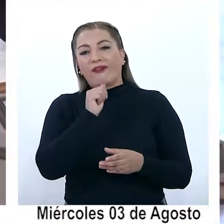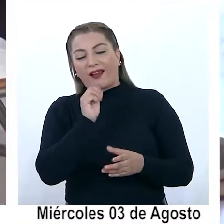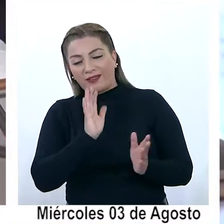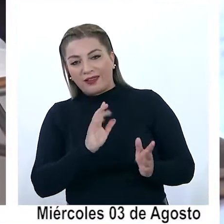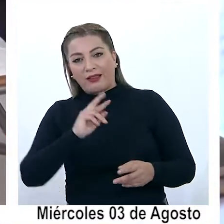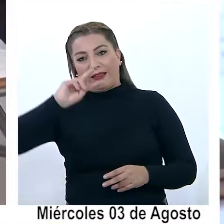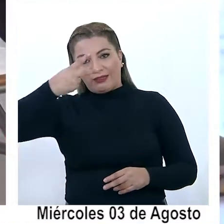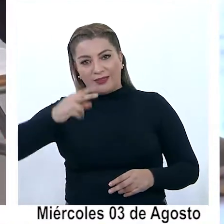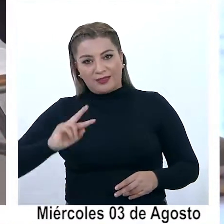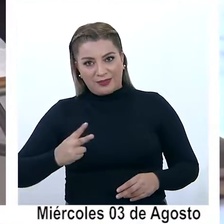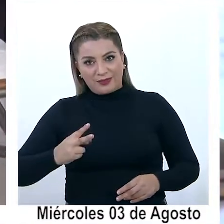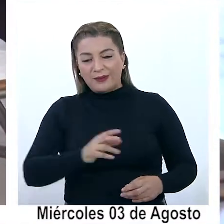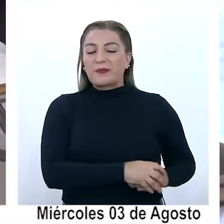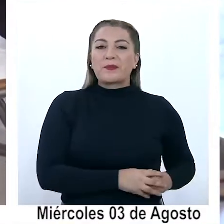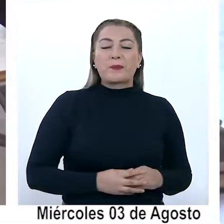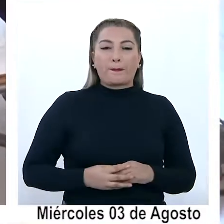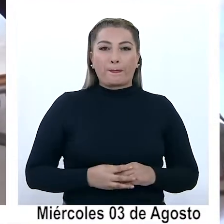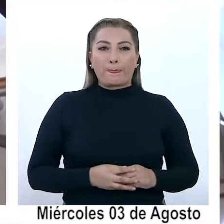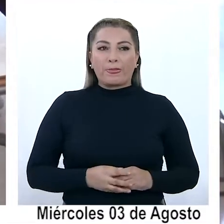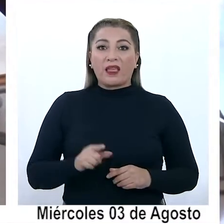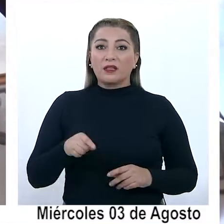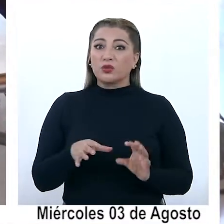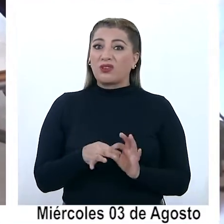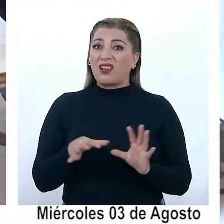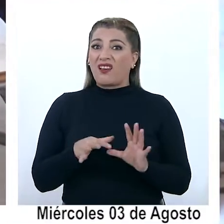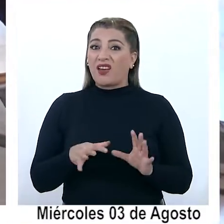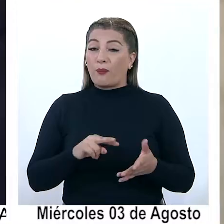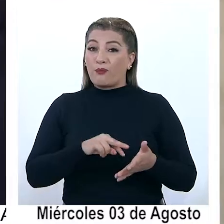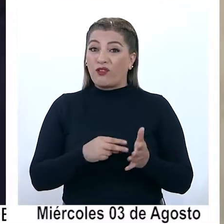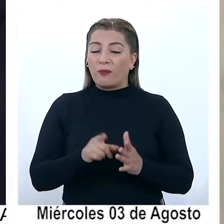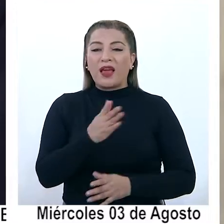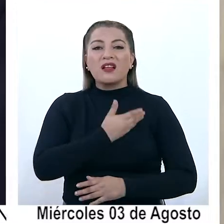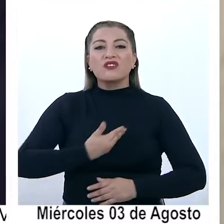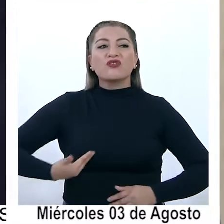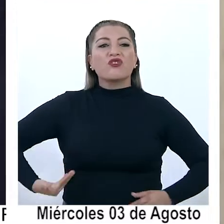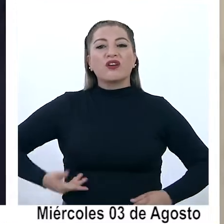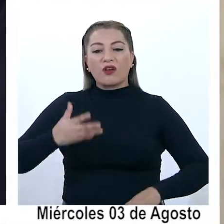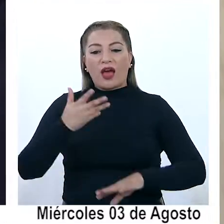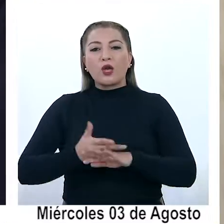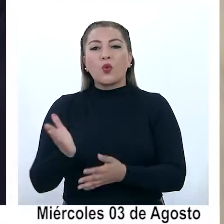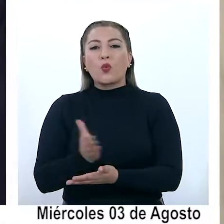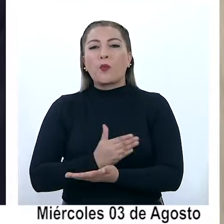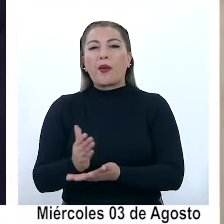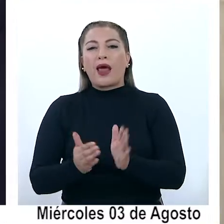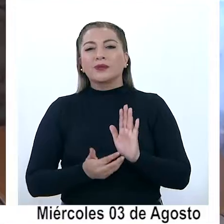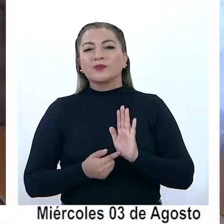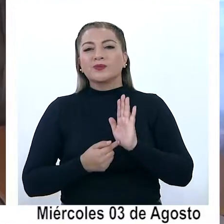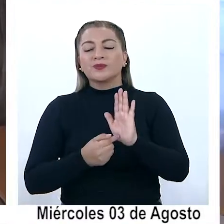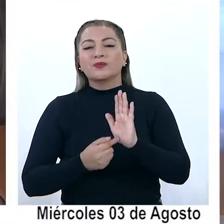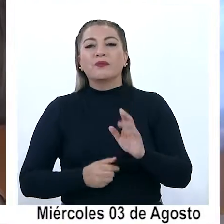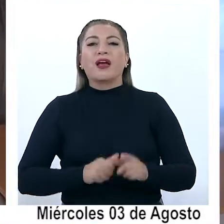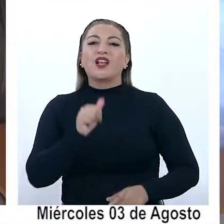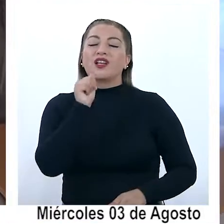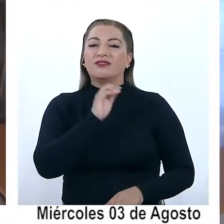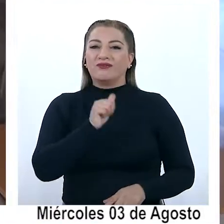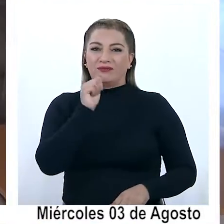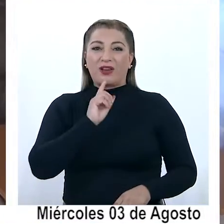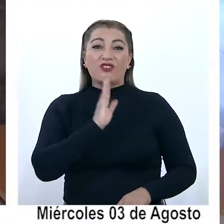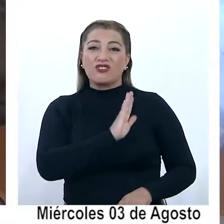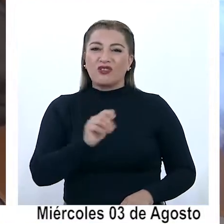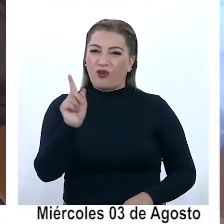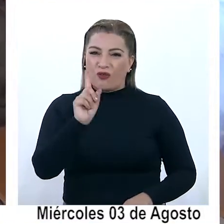faltar. A raíz de la gravedad del problema, el gobierno presentó un plan para evitar la inasistencia escolar.